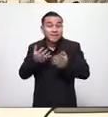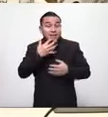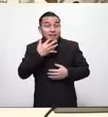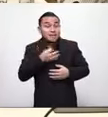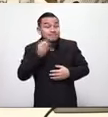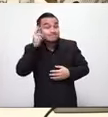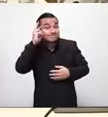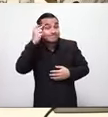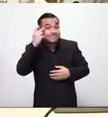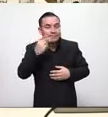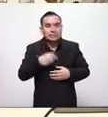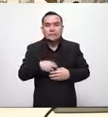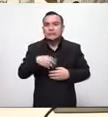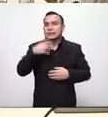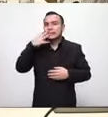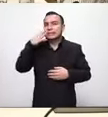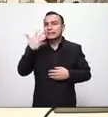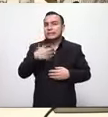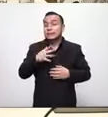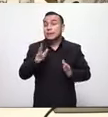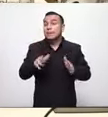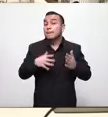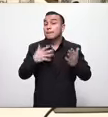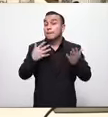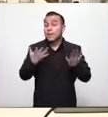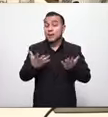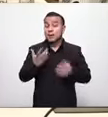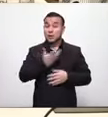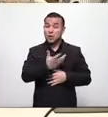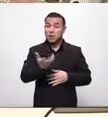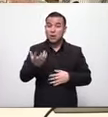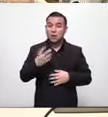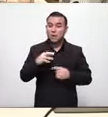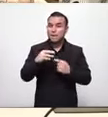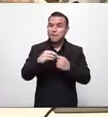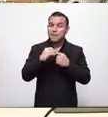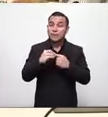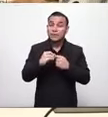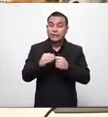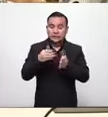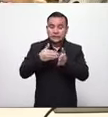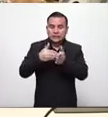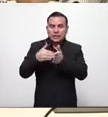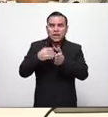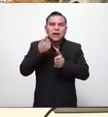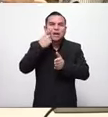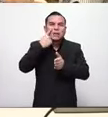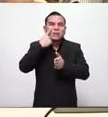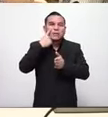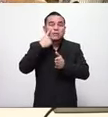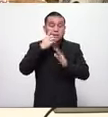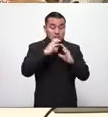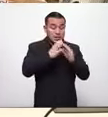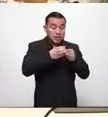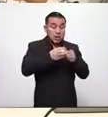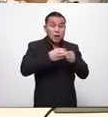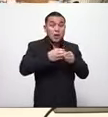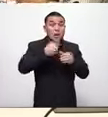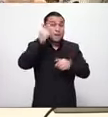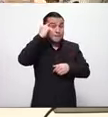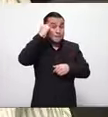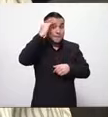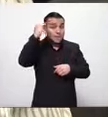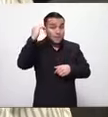esto es grave de manera especial partiendo de sectores políticos que se han